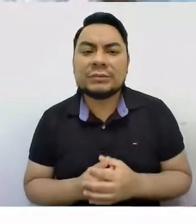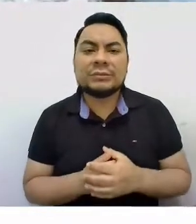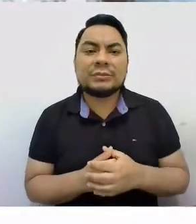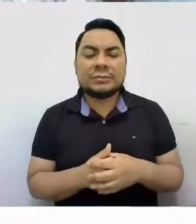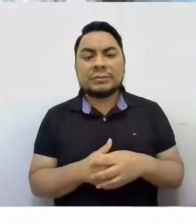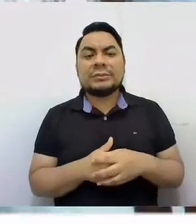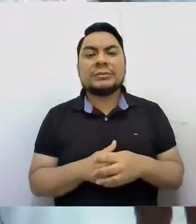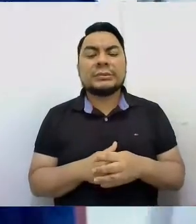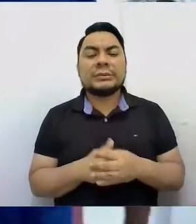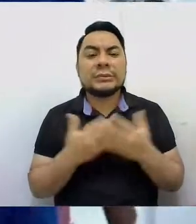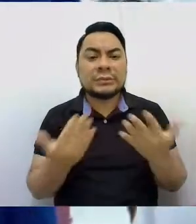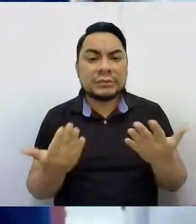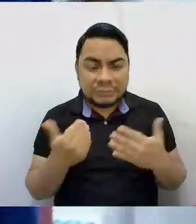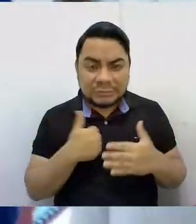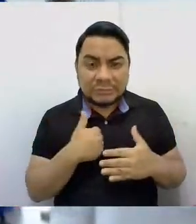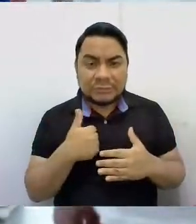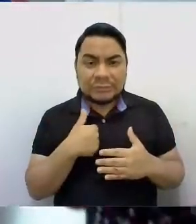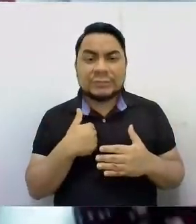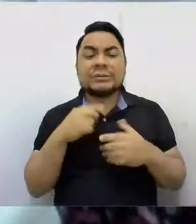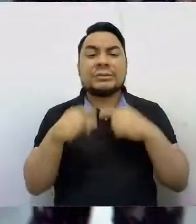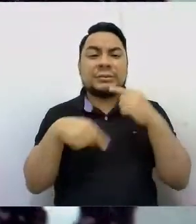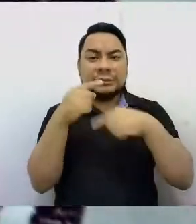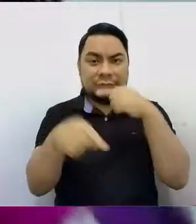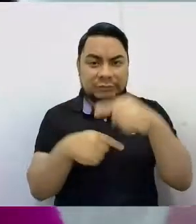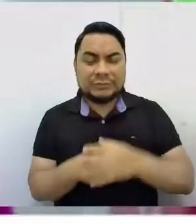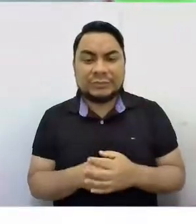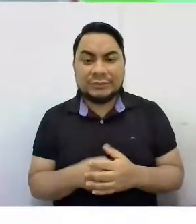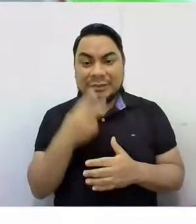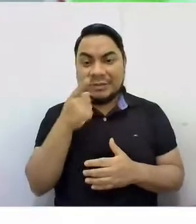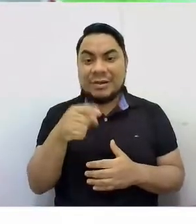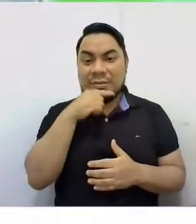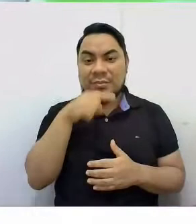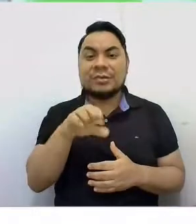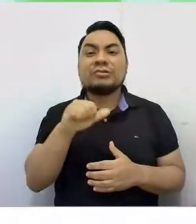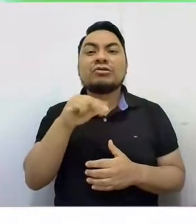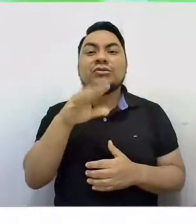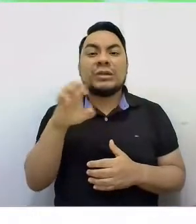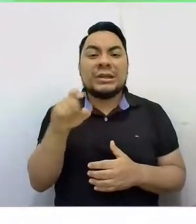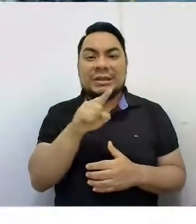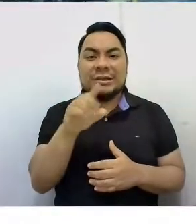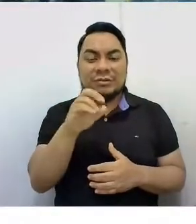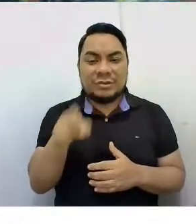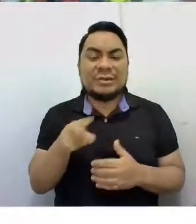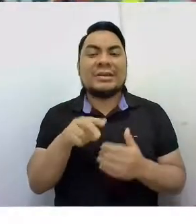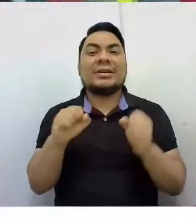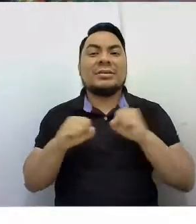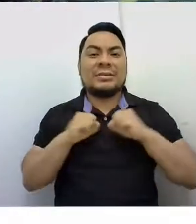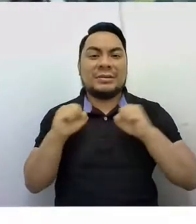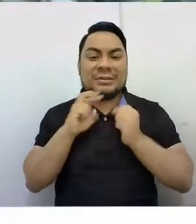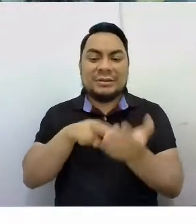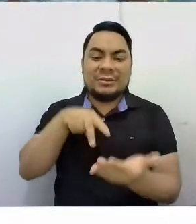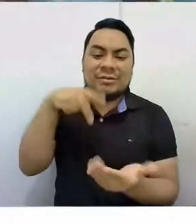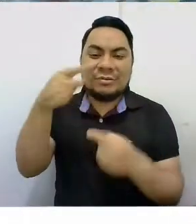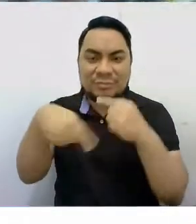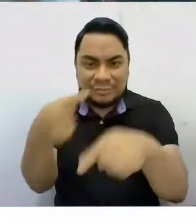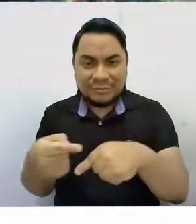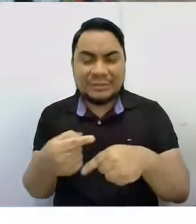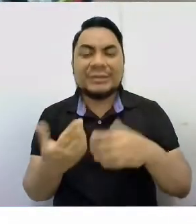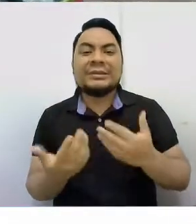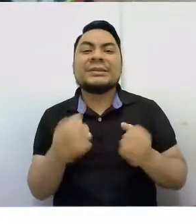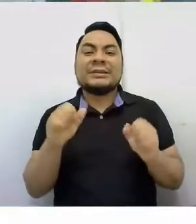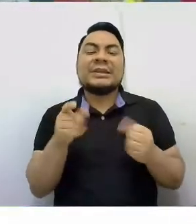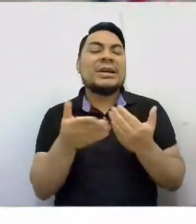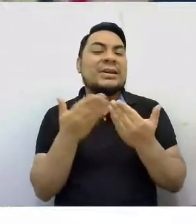Podimientos adelante. Ahí estamos observando a Zoe con su ejercicio. Un ejercicio que sea sencillo.